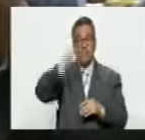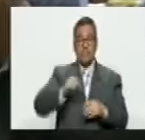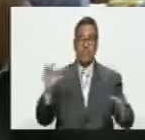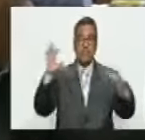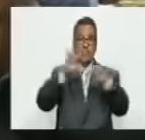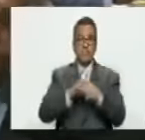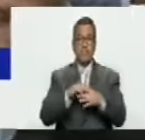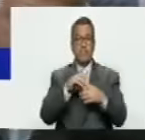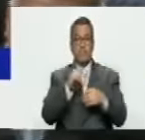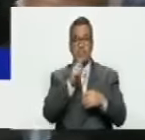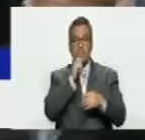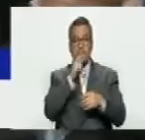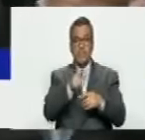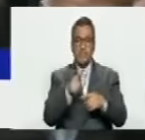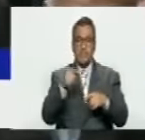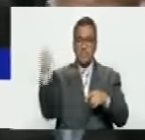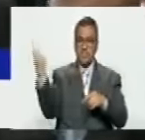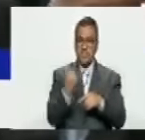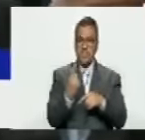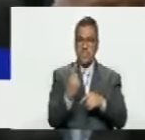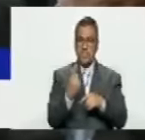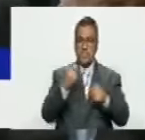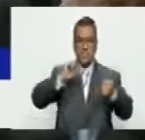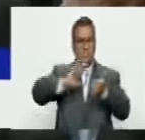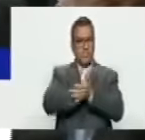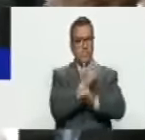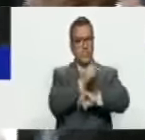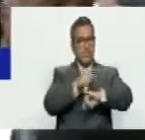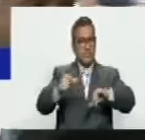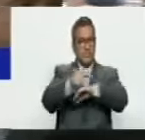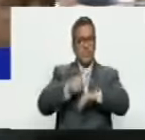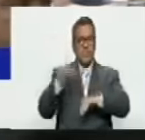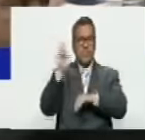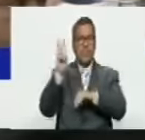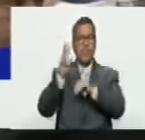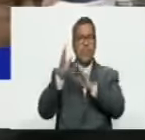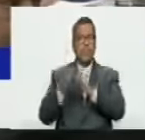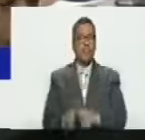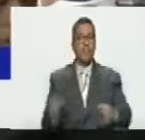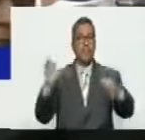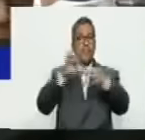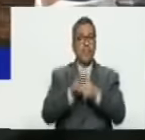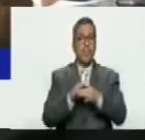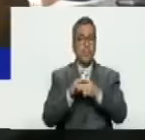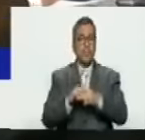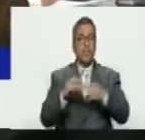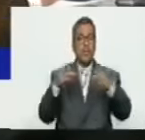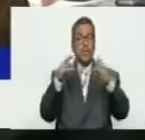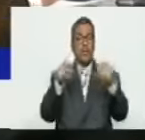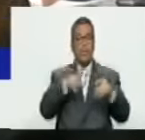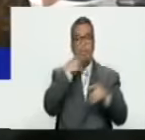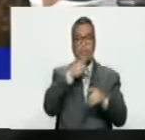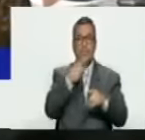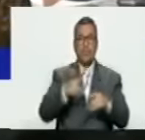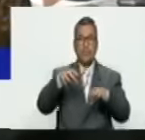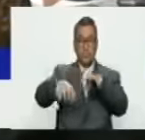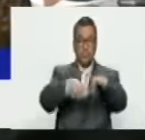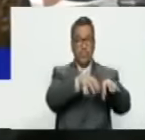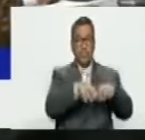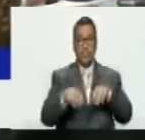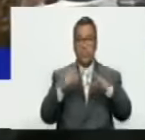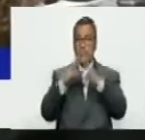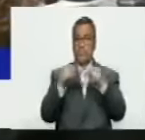aliaron con quienes quieren venir a destruir el Estado venezolano, se aliaron con un cartel de políticos de la región que